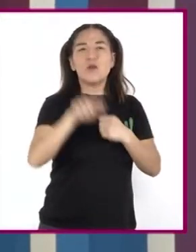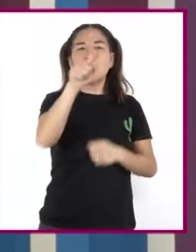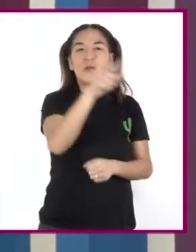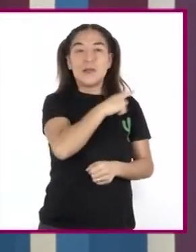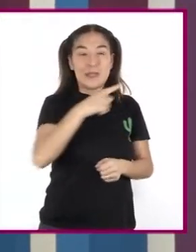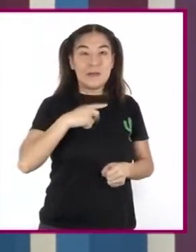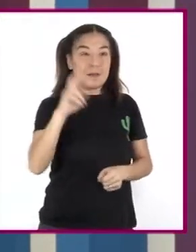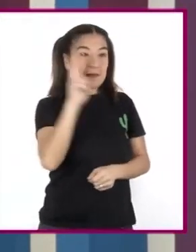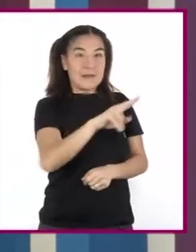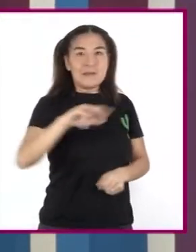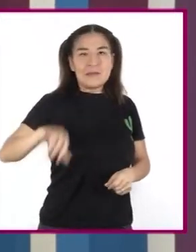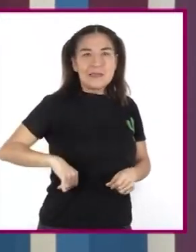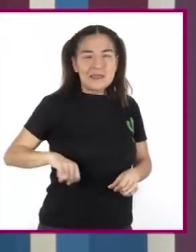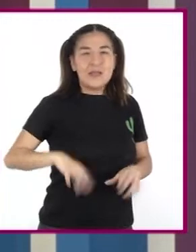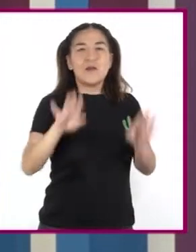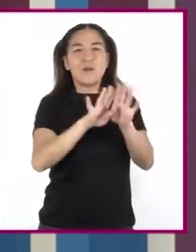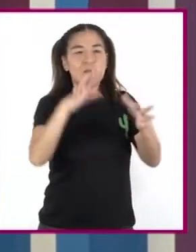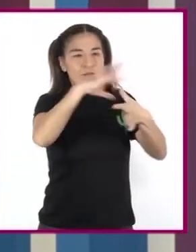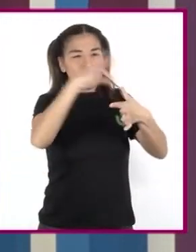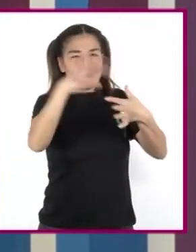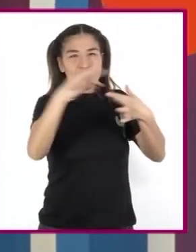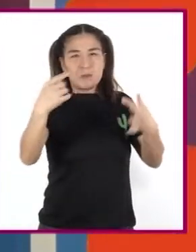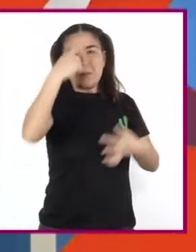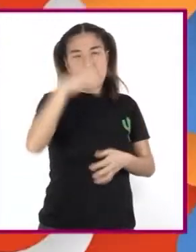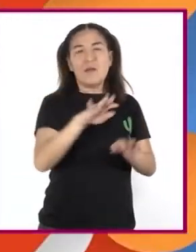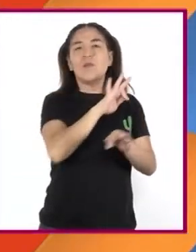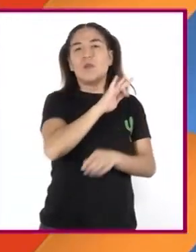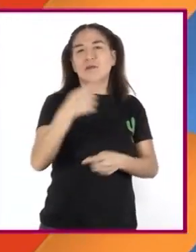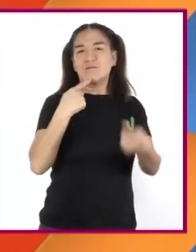que consideren útiles para construir el diálogo